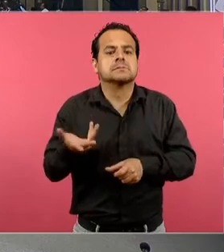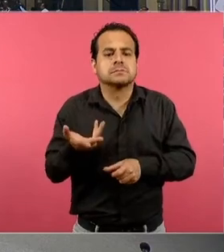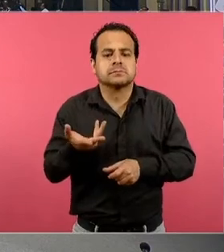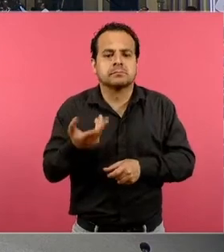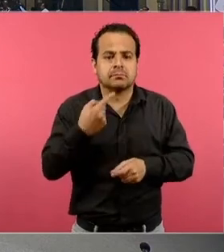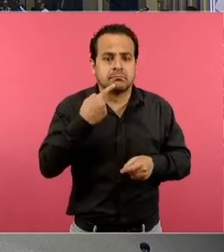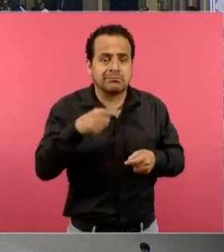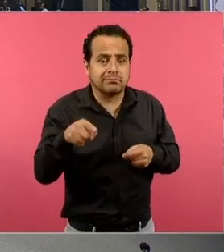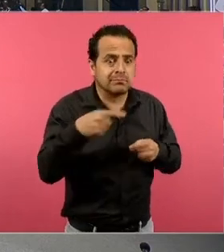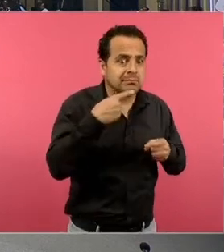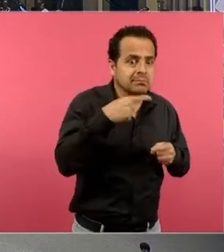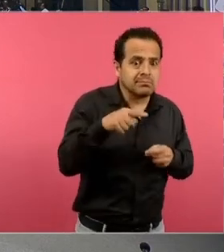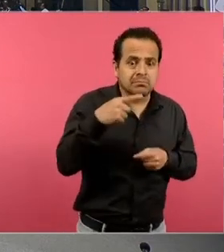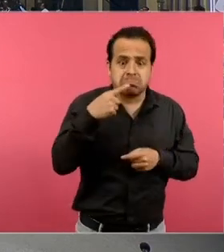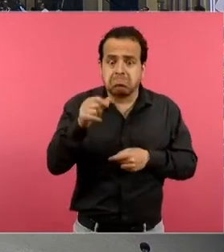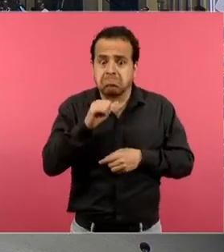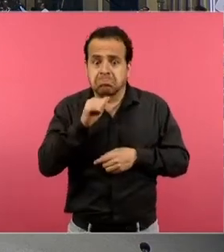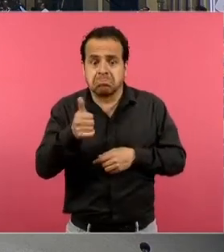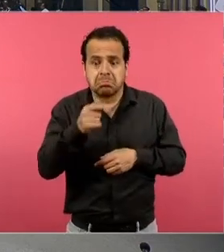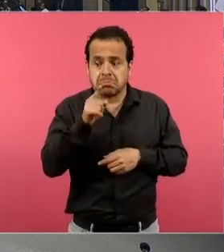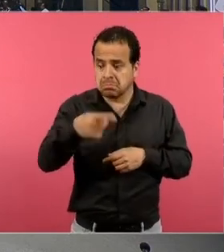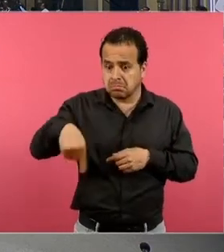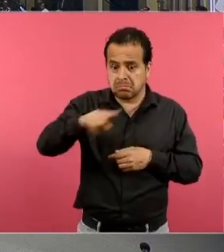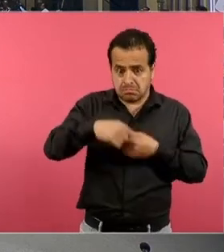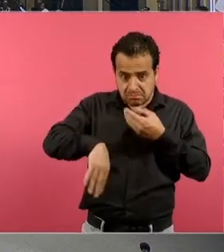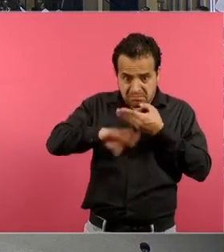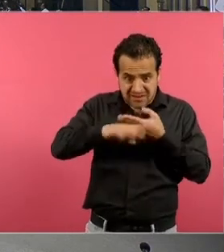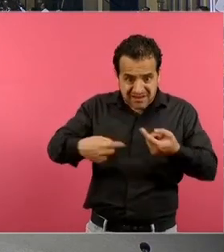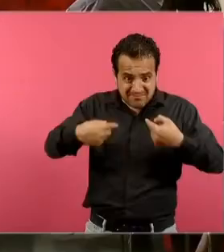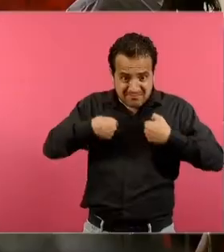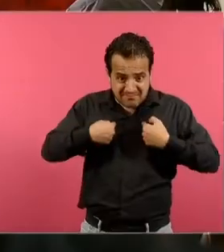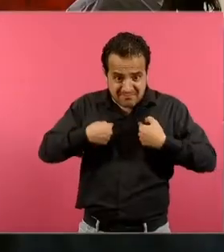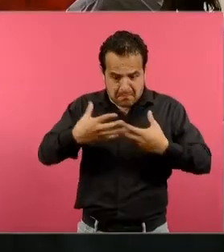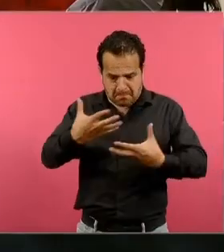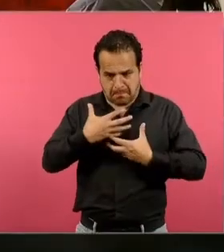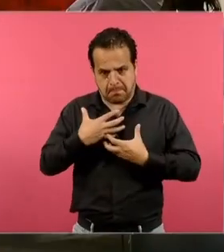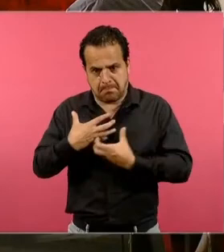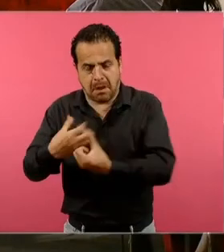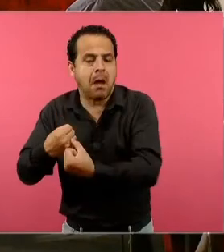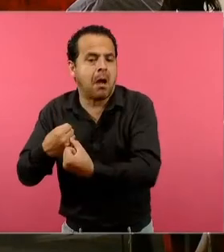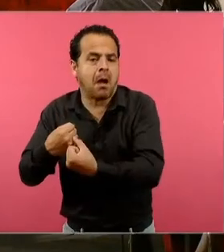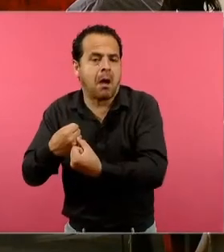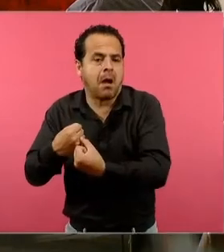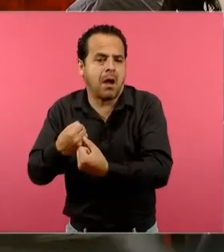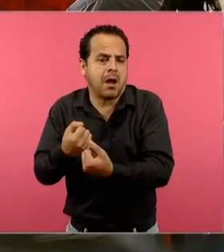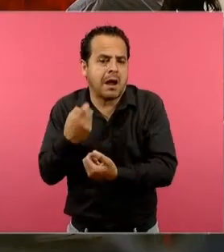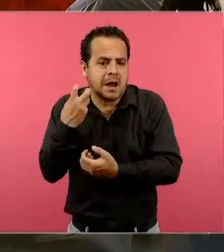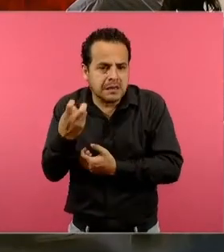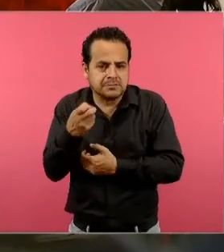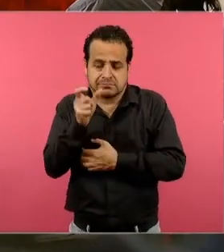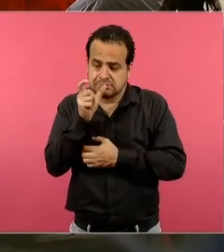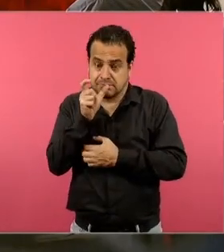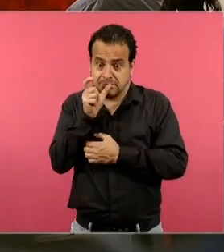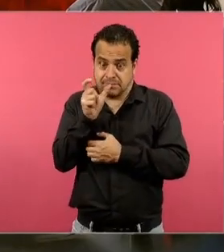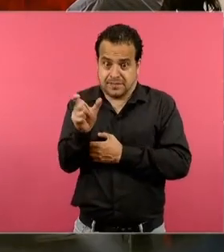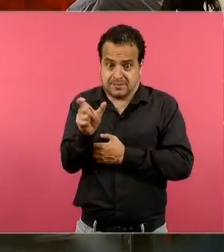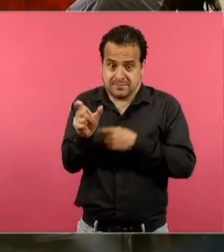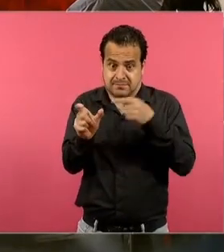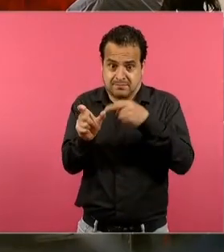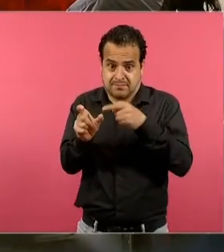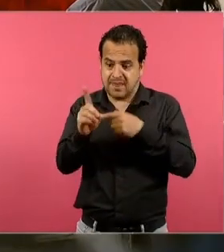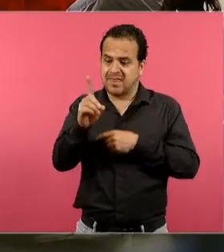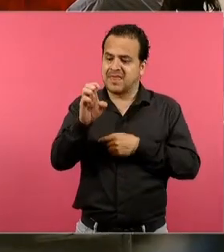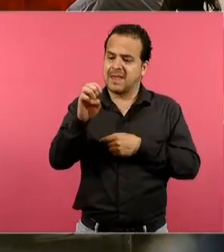servir de reflexión y se plantea para el libro sin recetas como es todo lo que se plantea reflexionemos busquemos